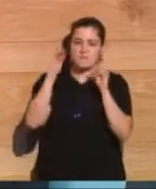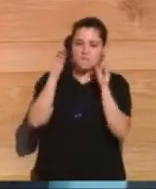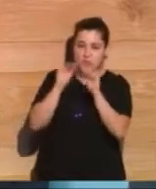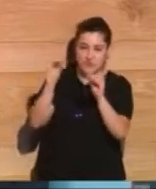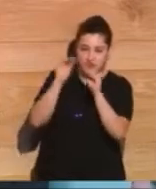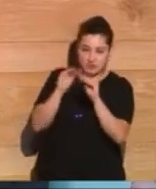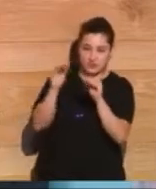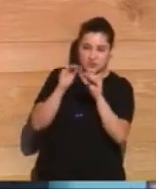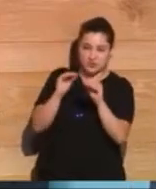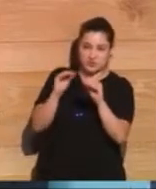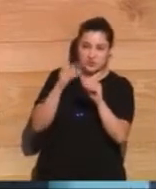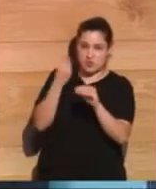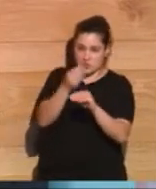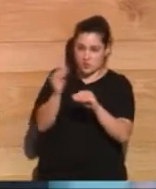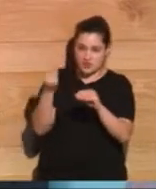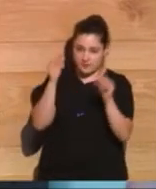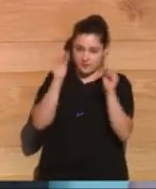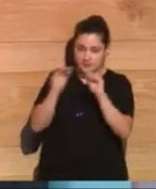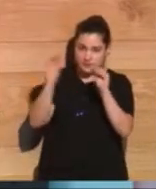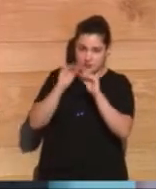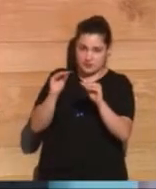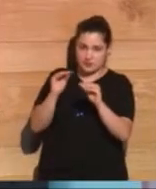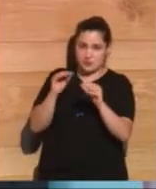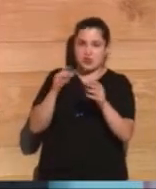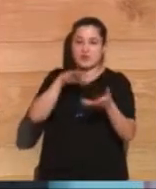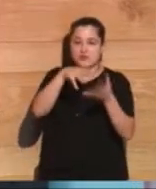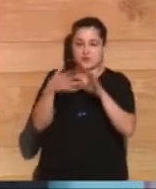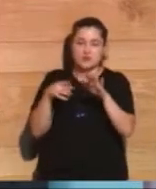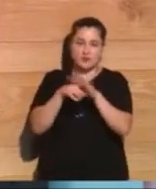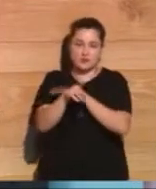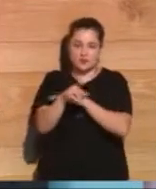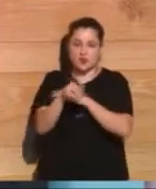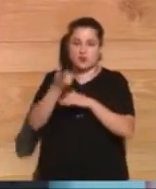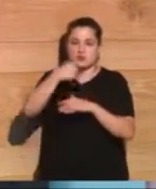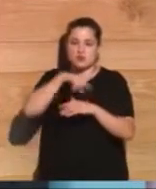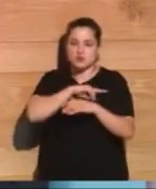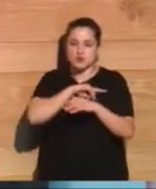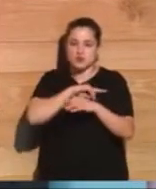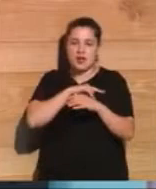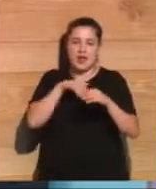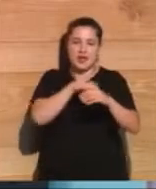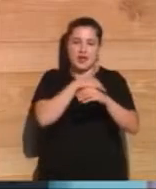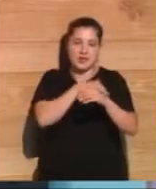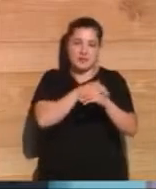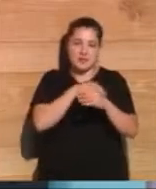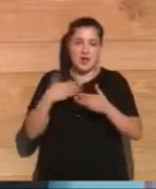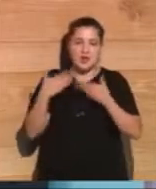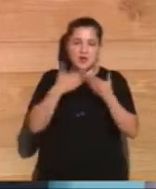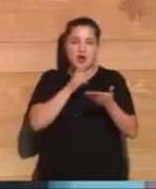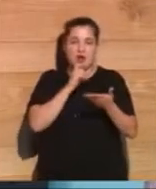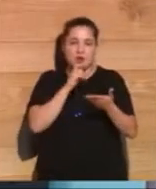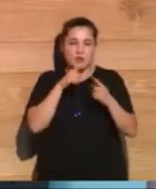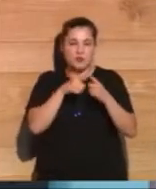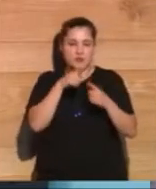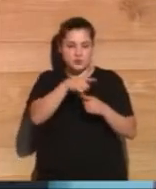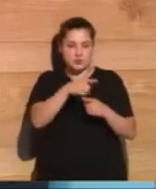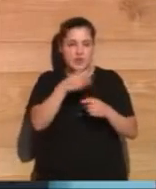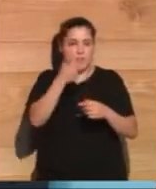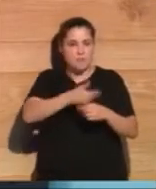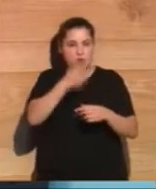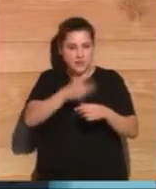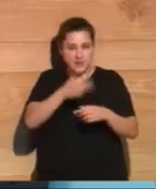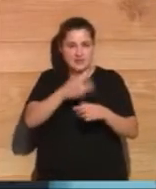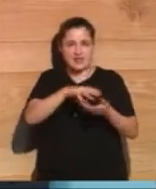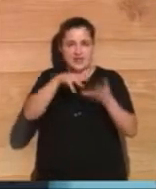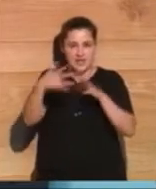los jóvenes en esa profunda transformación? ¿Cómo sumamos a la academia para que sea un actor realmente relevante